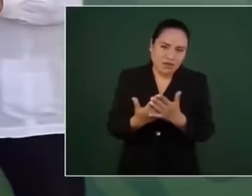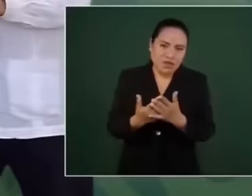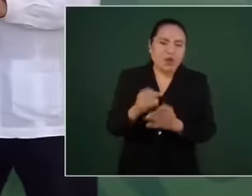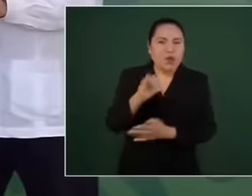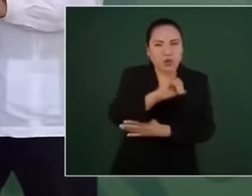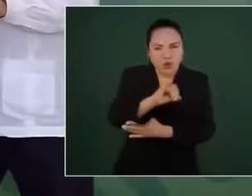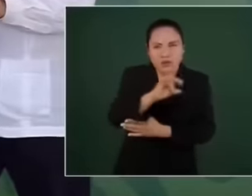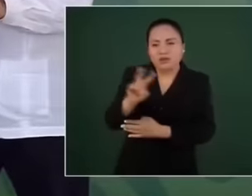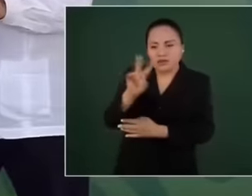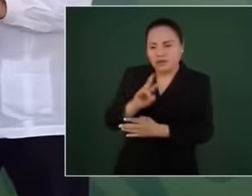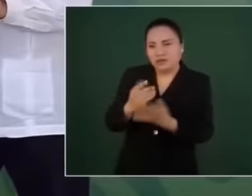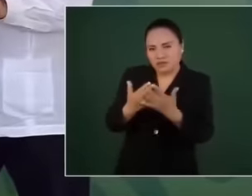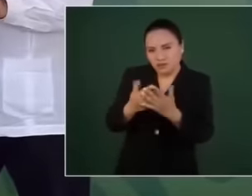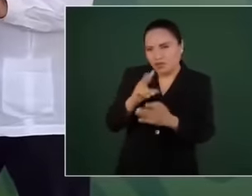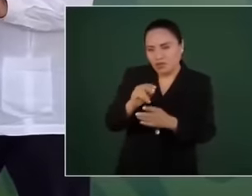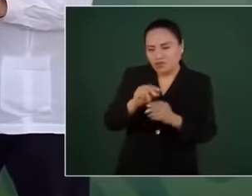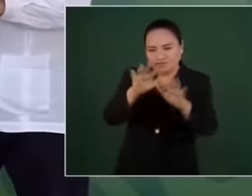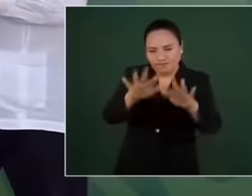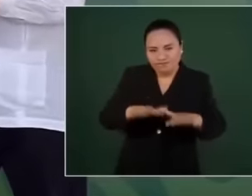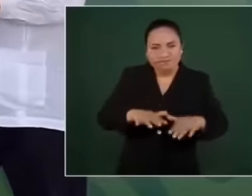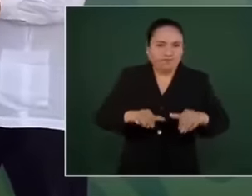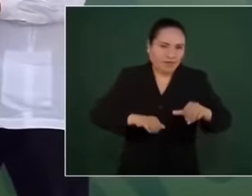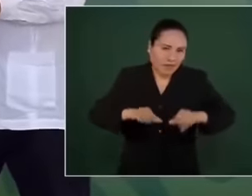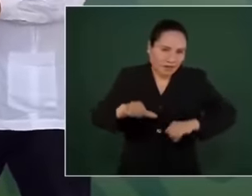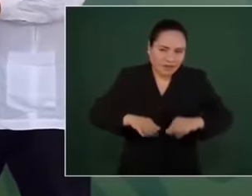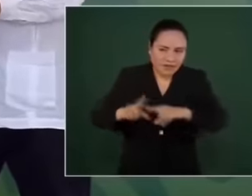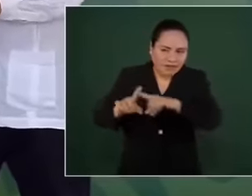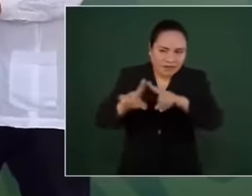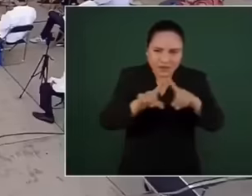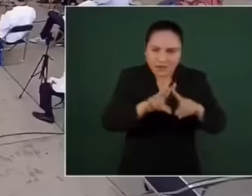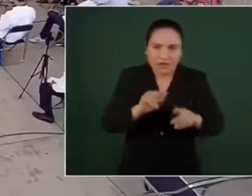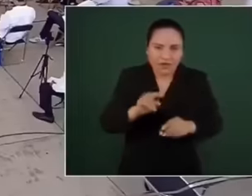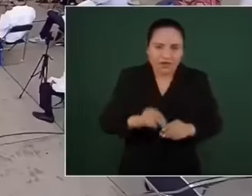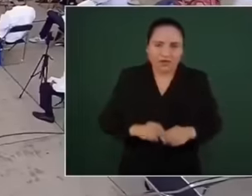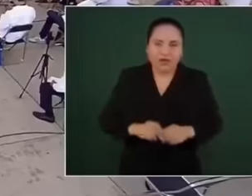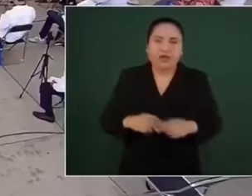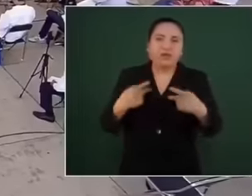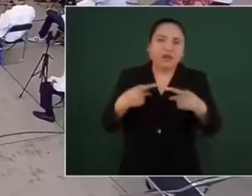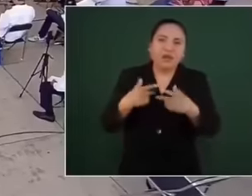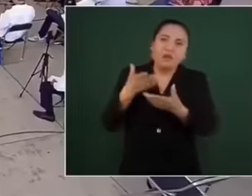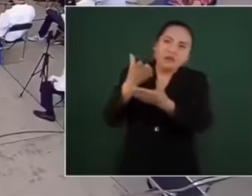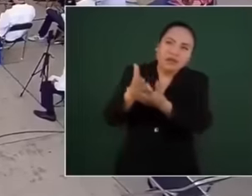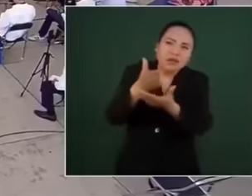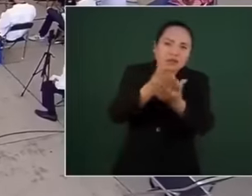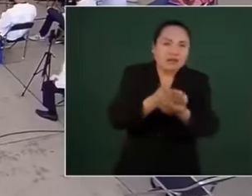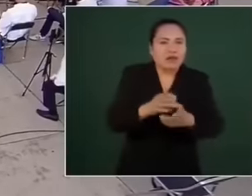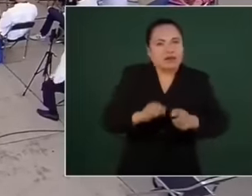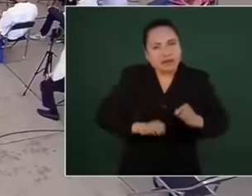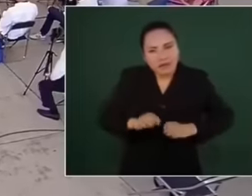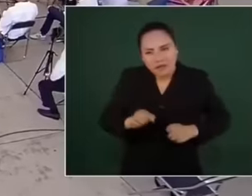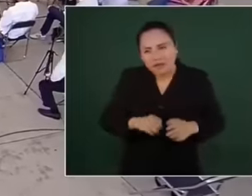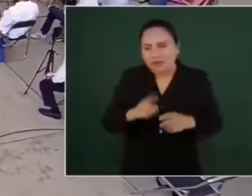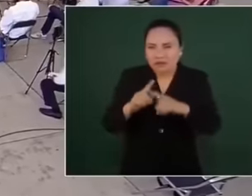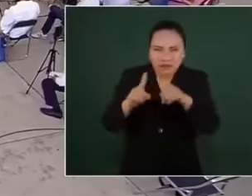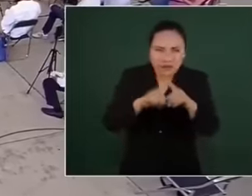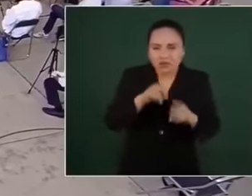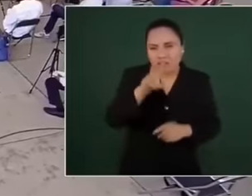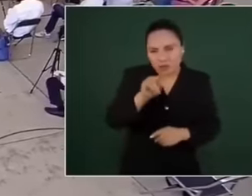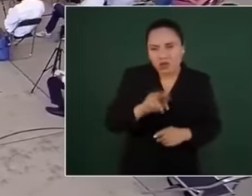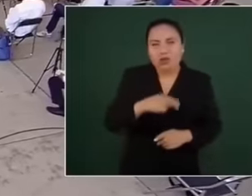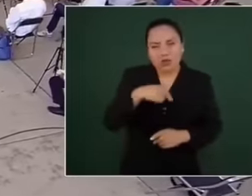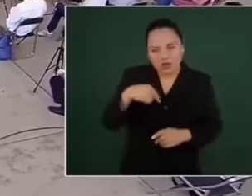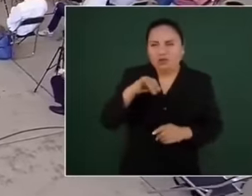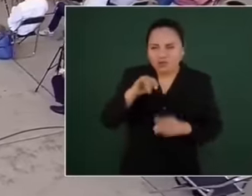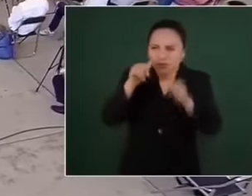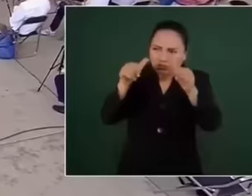pesos más de salario, 200 mil también. Digo, si la piñata gana 700 mil pesos, compensaciones, bonos